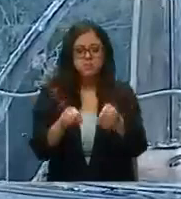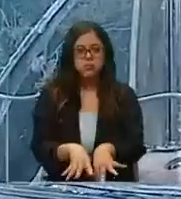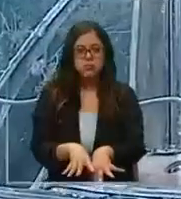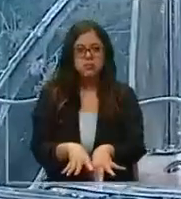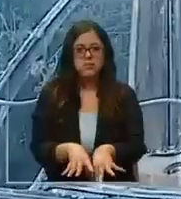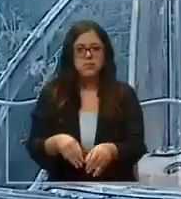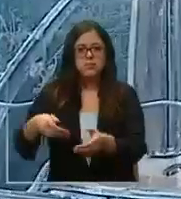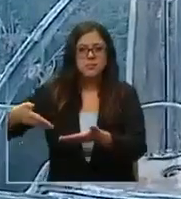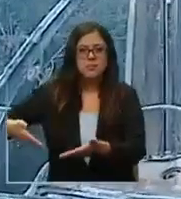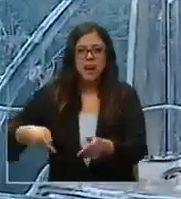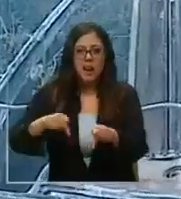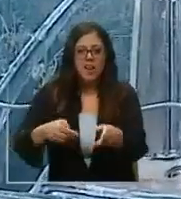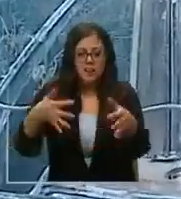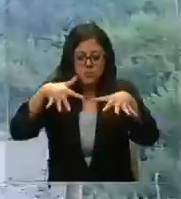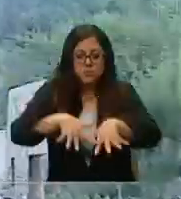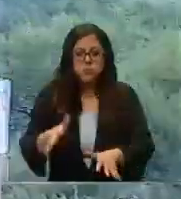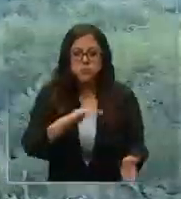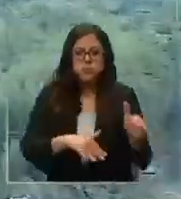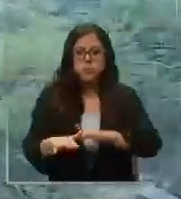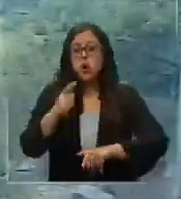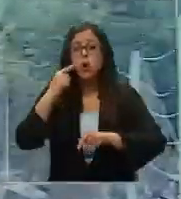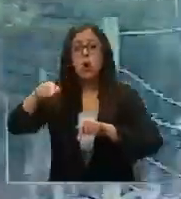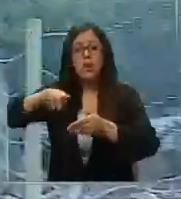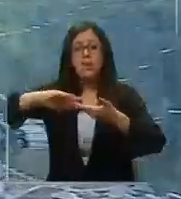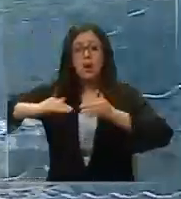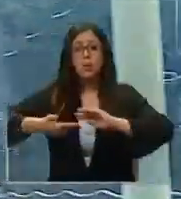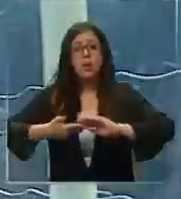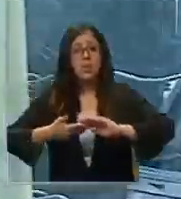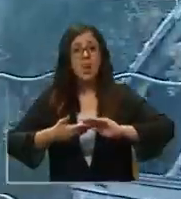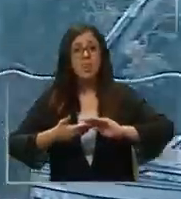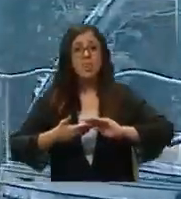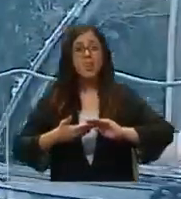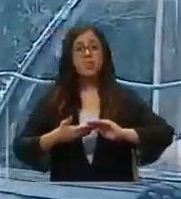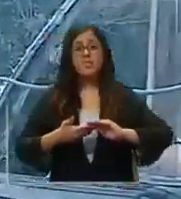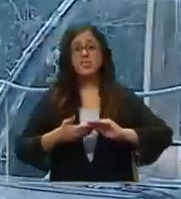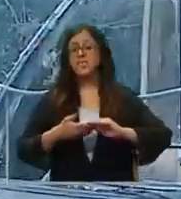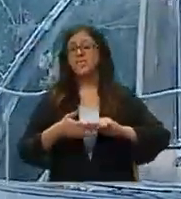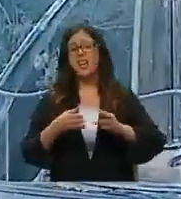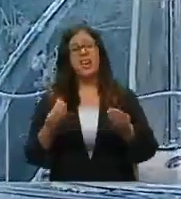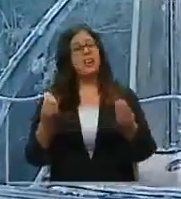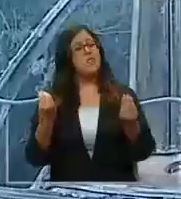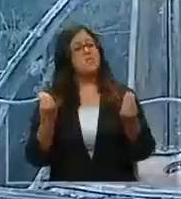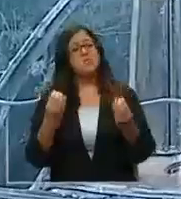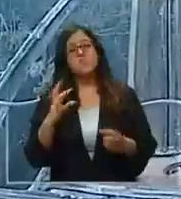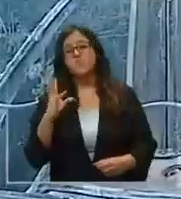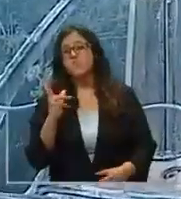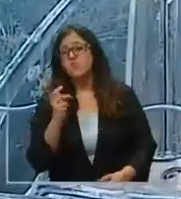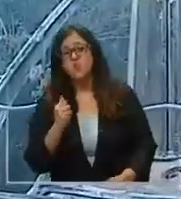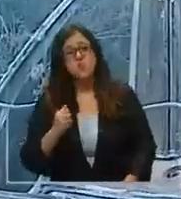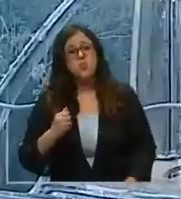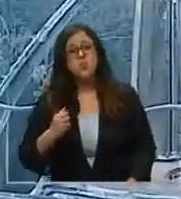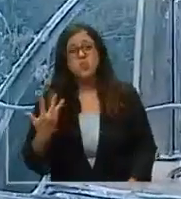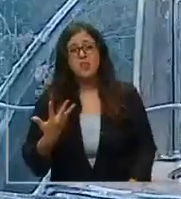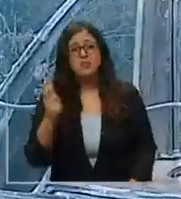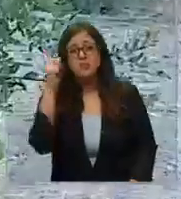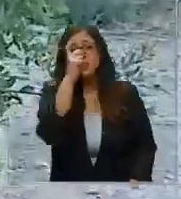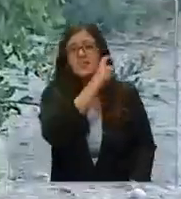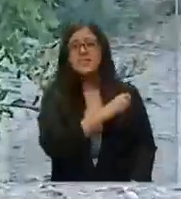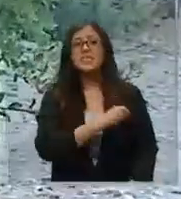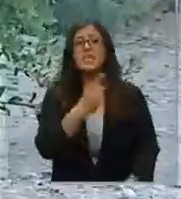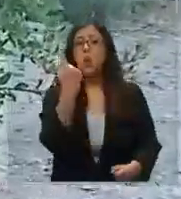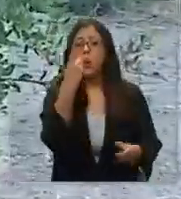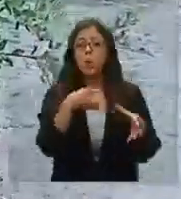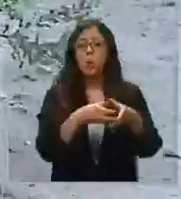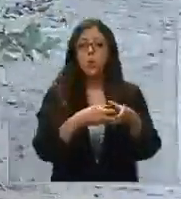personas de este lugar, nos señalan que estas comunidades son bastante extremistas. Hay tres en este lugar, los Jamaica, una apodada que es liderada por